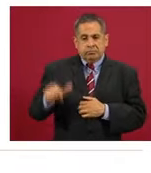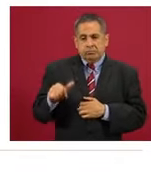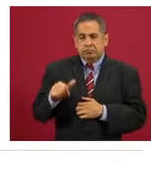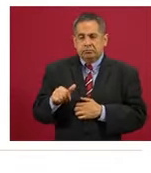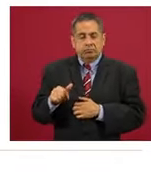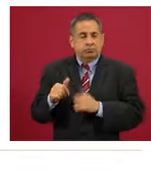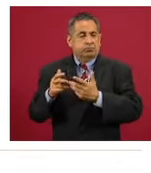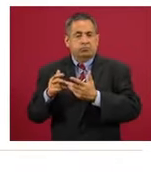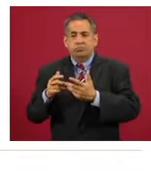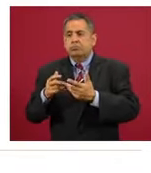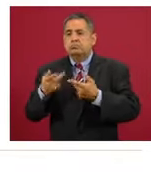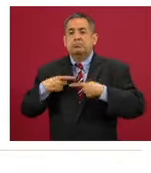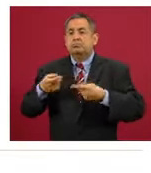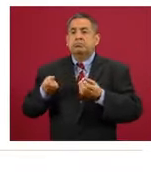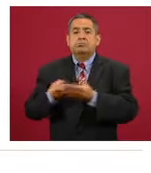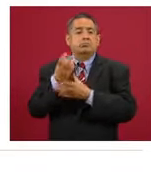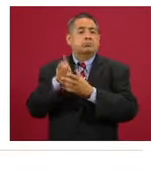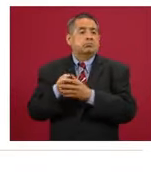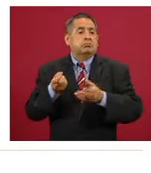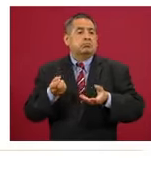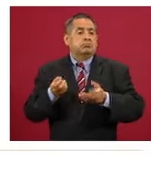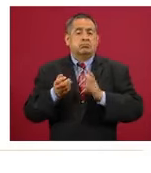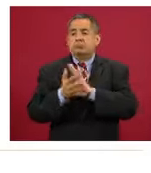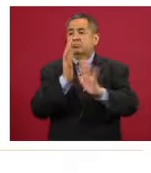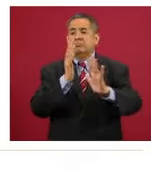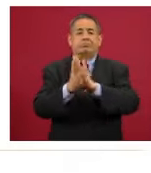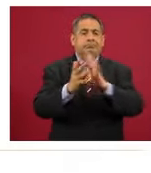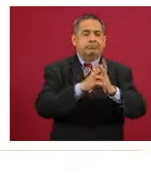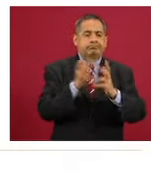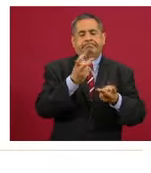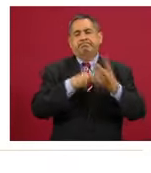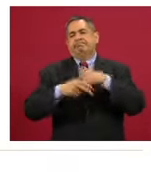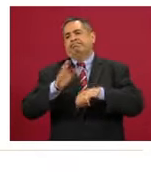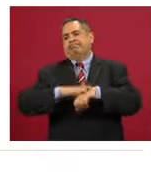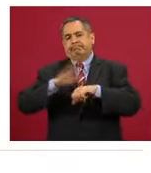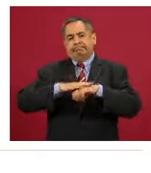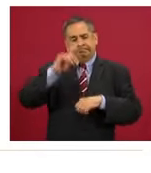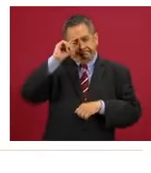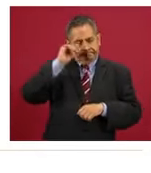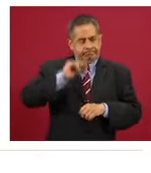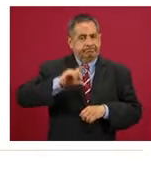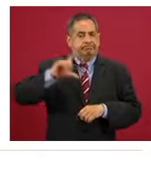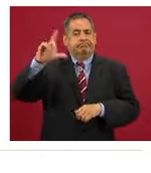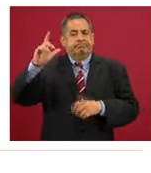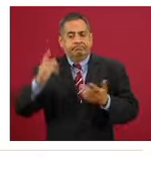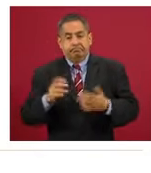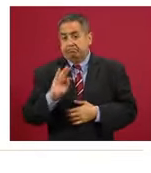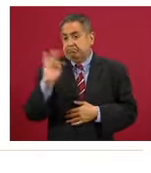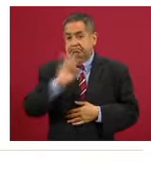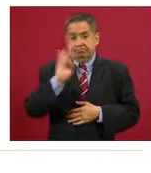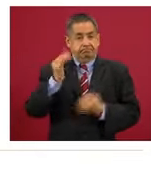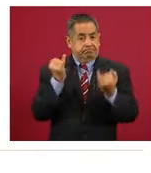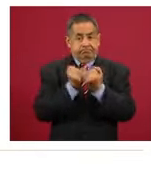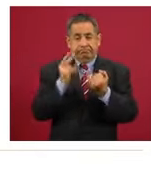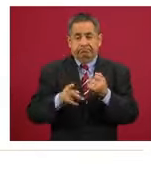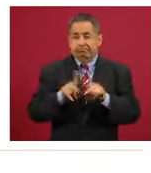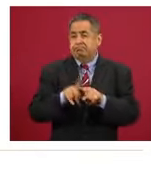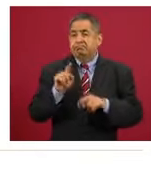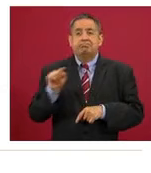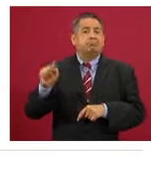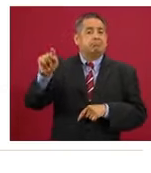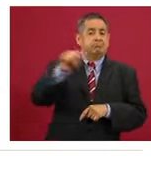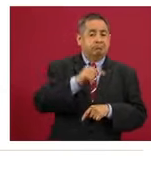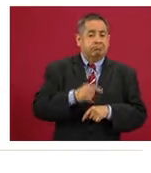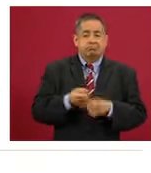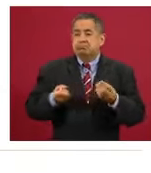acelerado y con el desconfinamiento acelerado hay un repunte. Eso es lo que puede ocurrir en cualquier entidad federativa si se hace